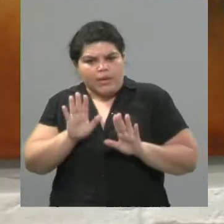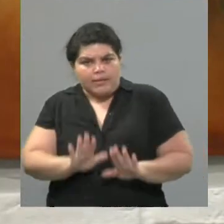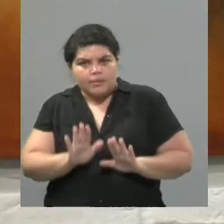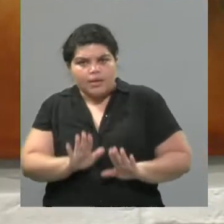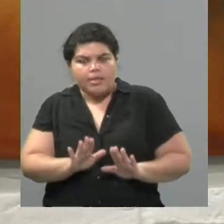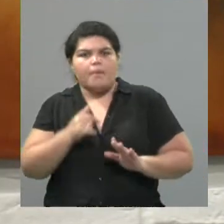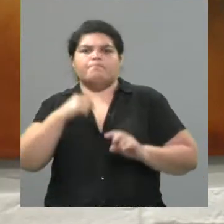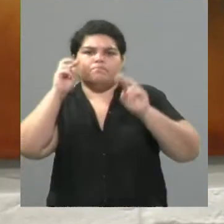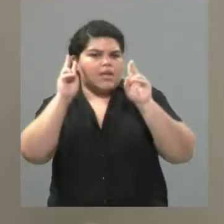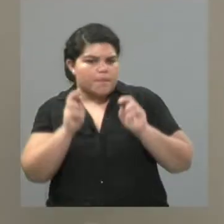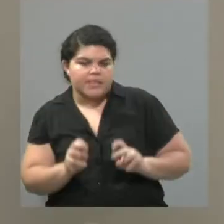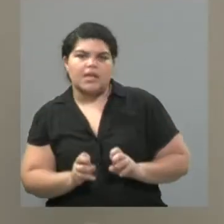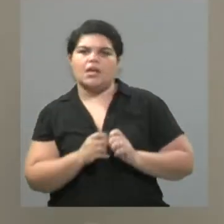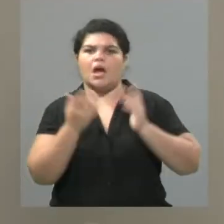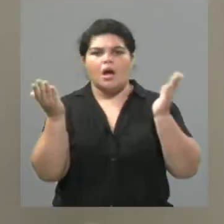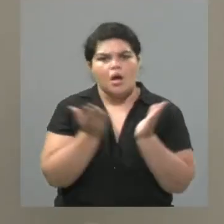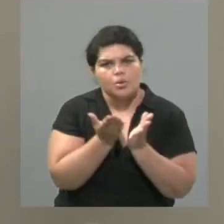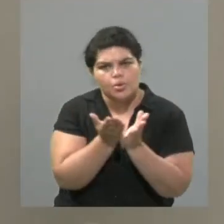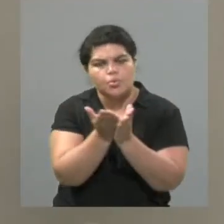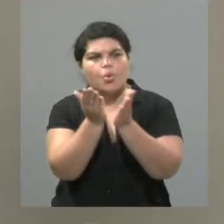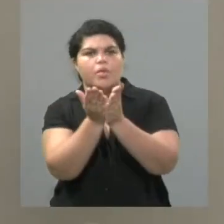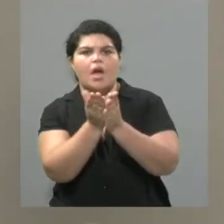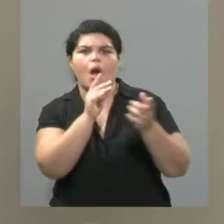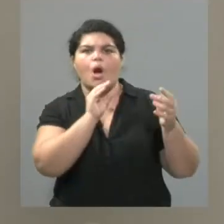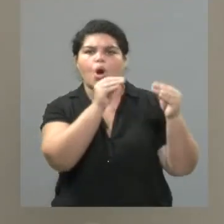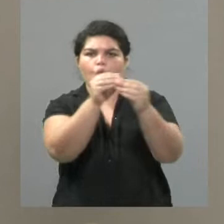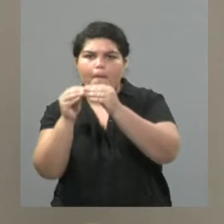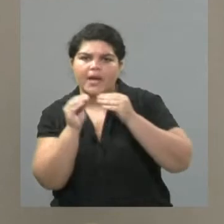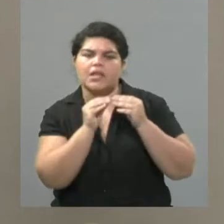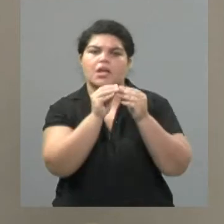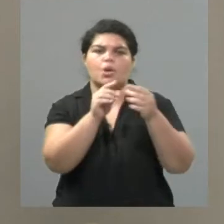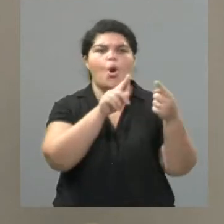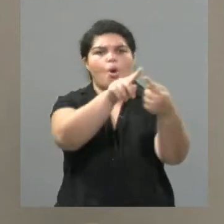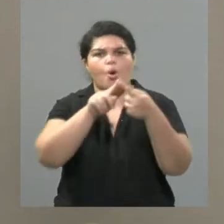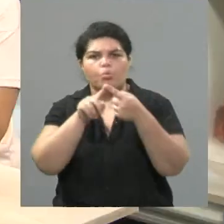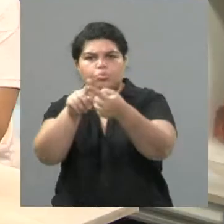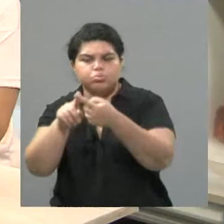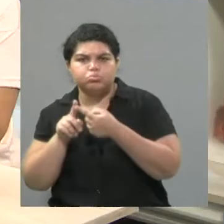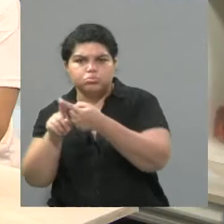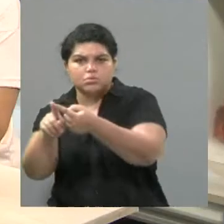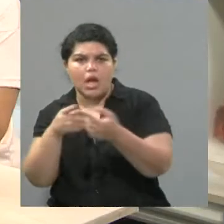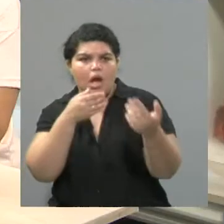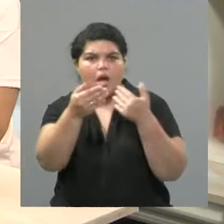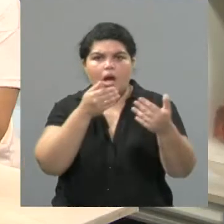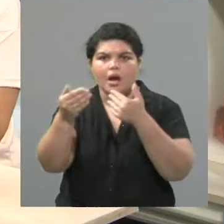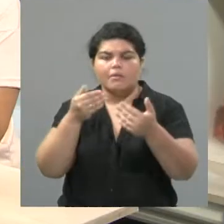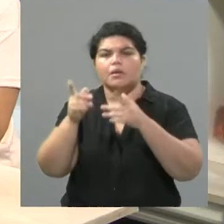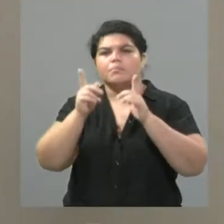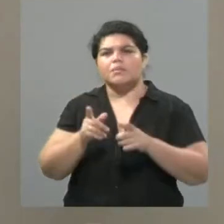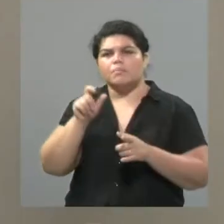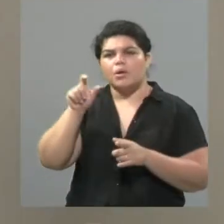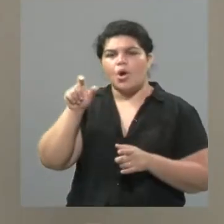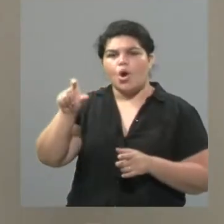asociarnos también con muchos maestros, colegas. Tener la oportunidad también de cruzarnos con Cristian Coria, que consideramos que es